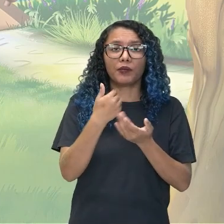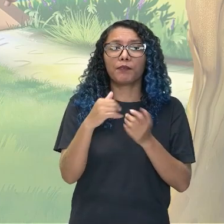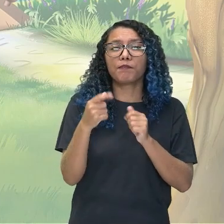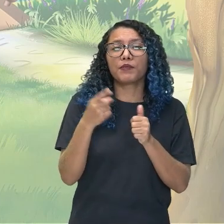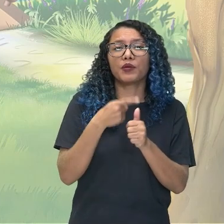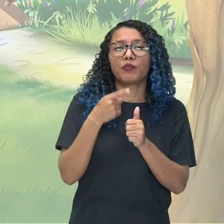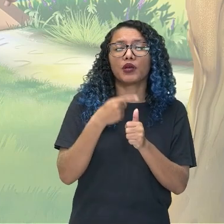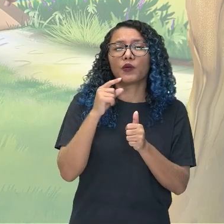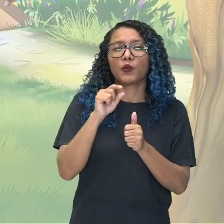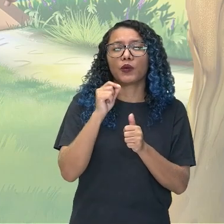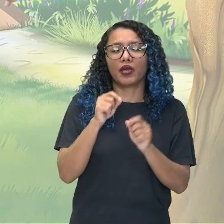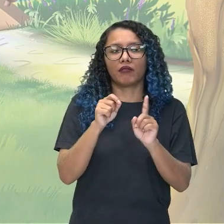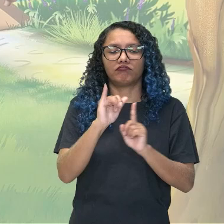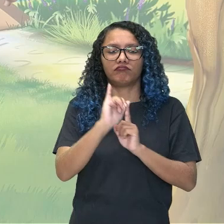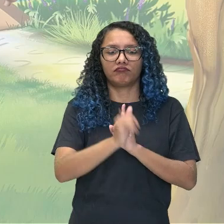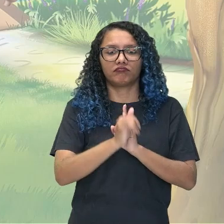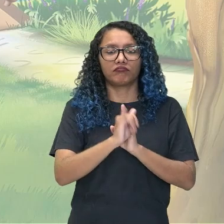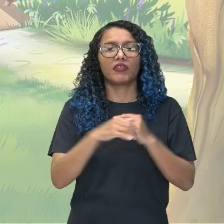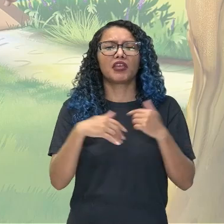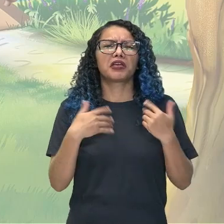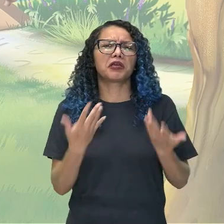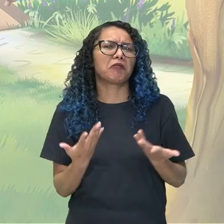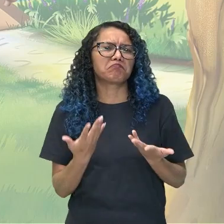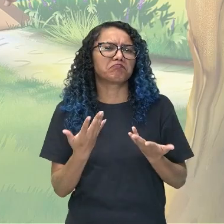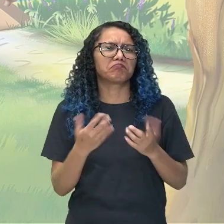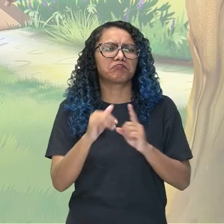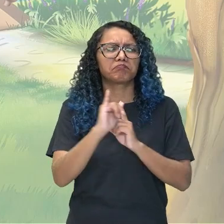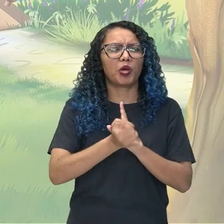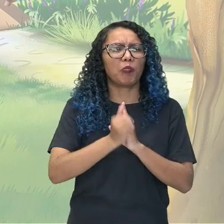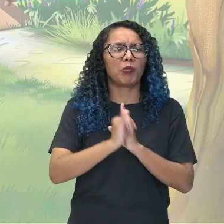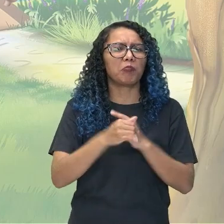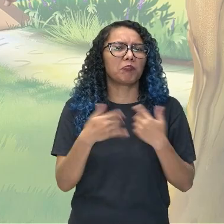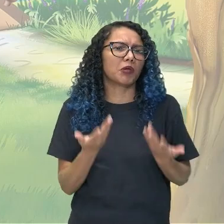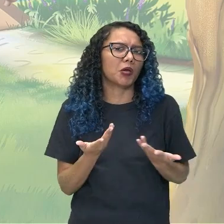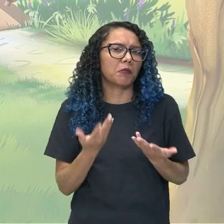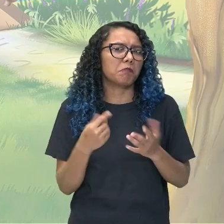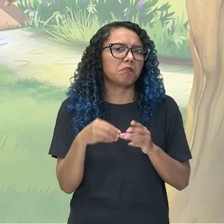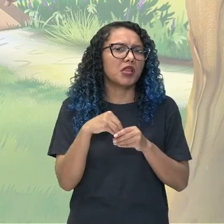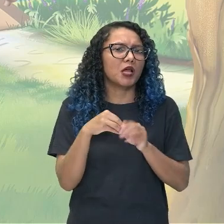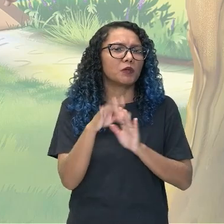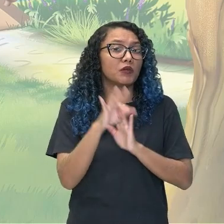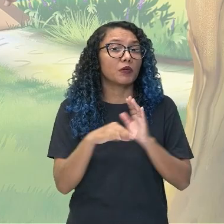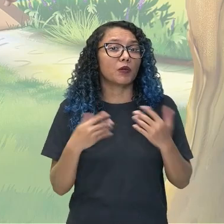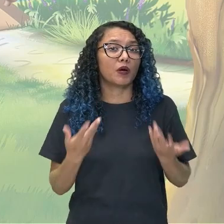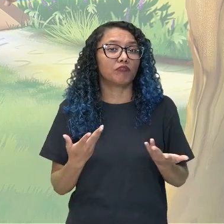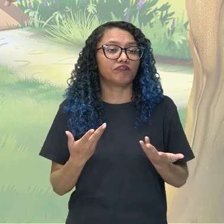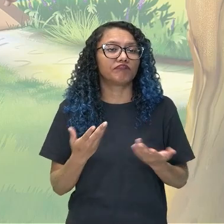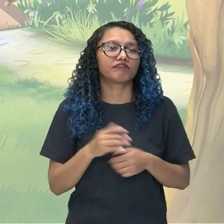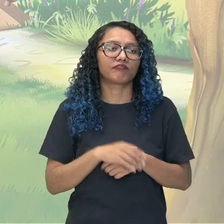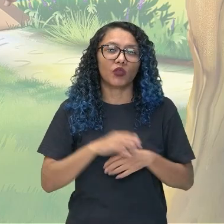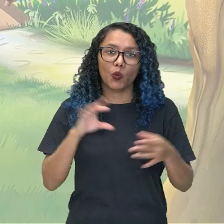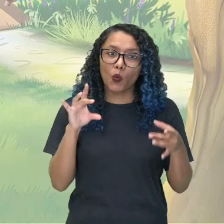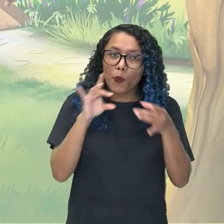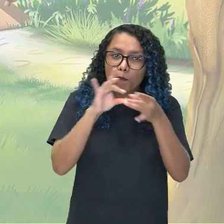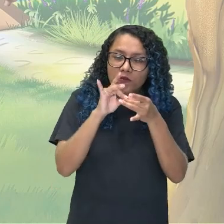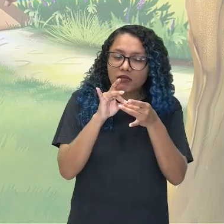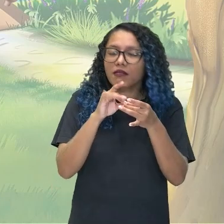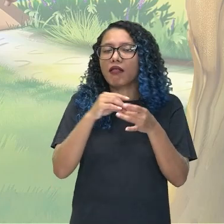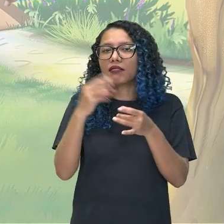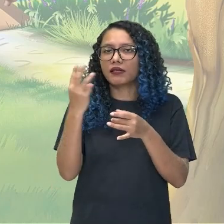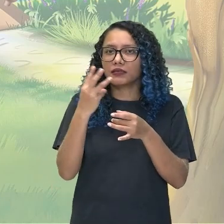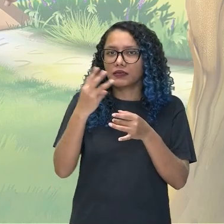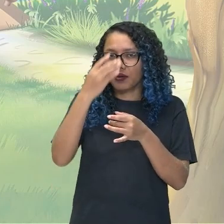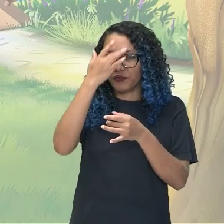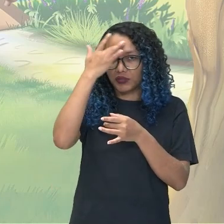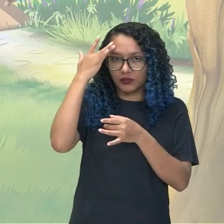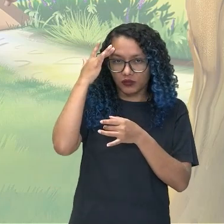¿cuál sería el narrador de las aventuras de Alicia? Entonces, es un narrador en tercera persona. Este